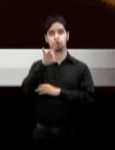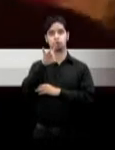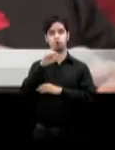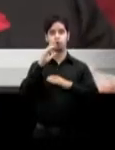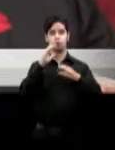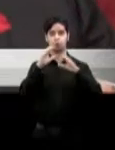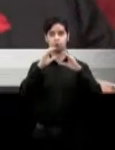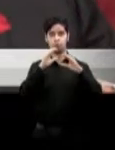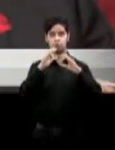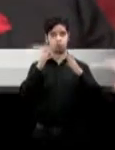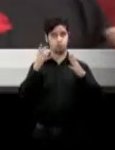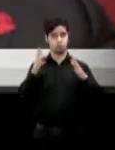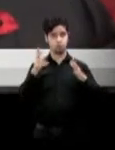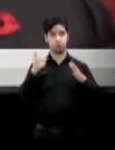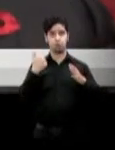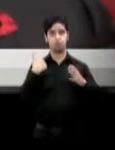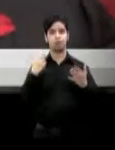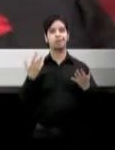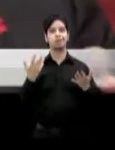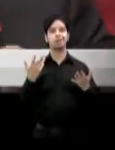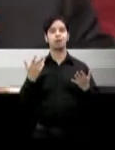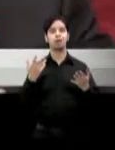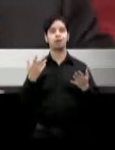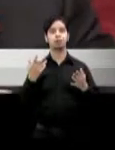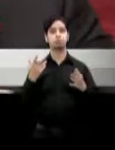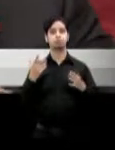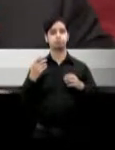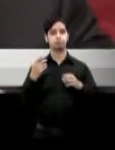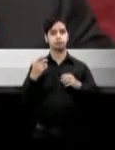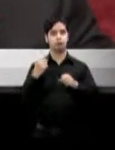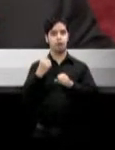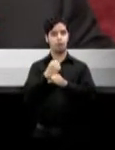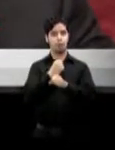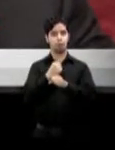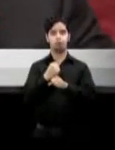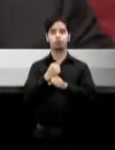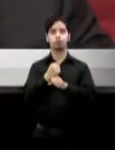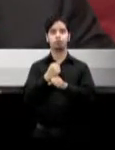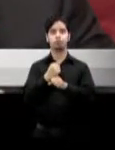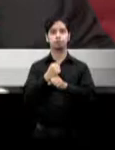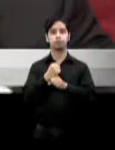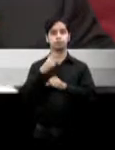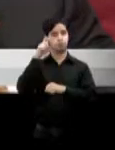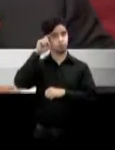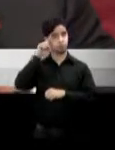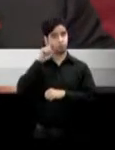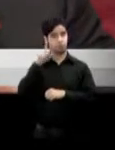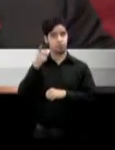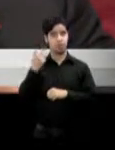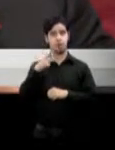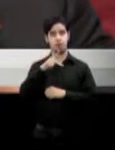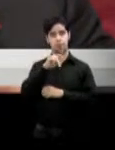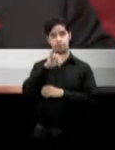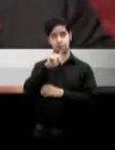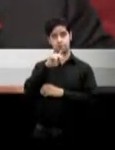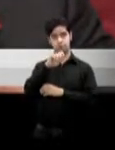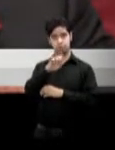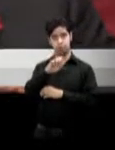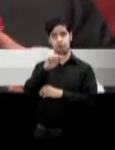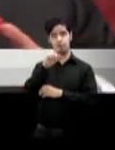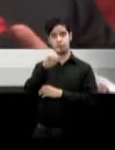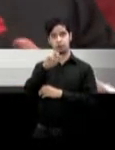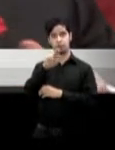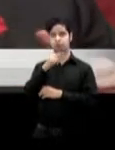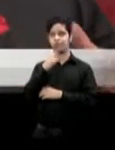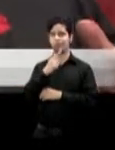oficial sobre las acusaciones de alegado abuso sexual en contra de Príncipe Andrés. El documento rechaza las alegaciones de haber